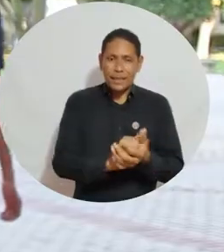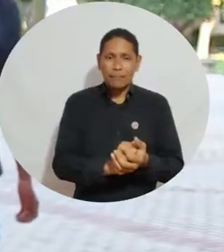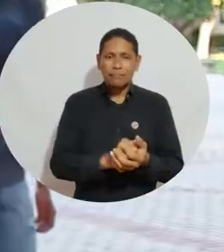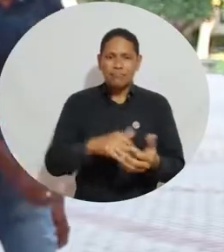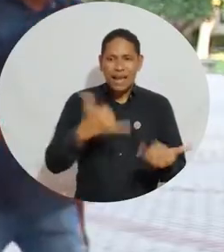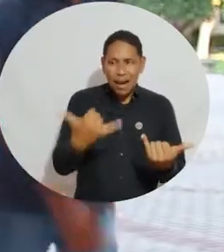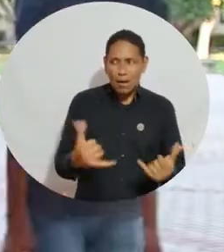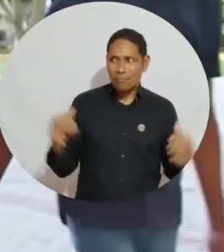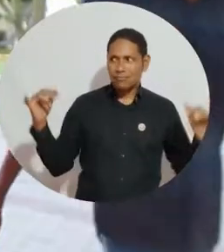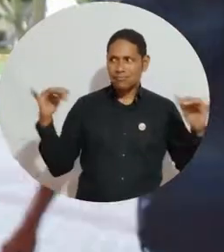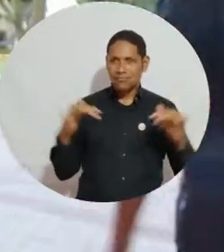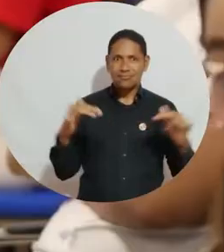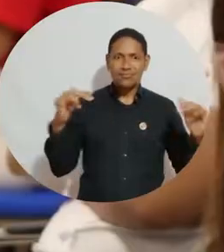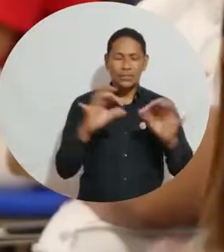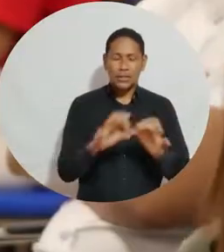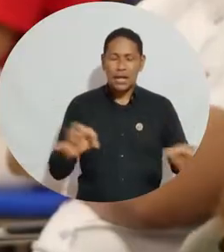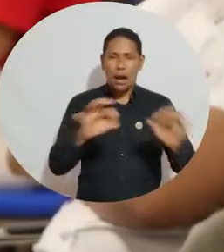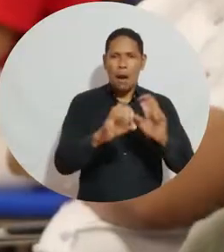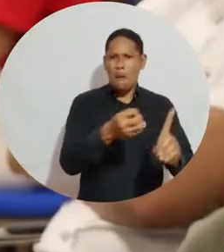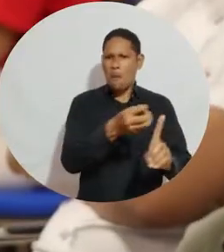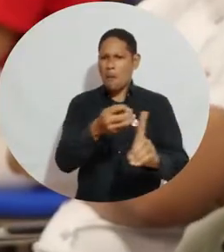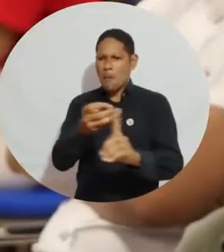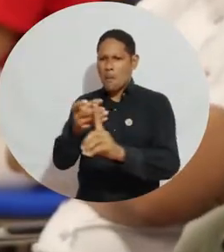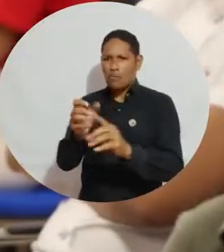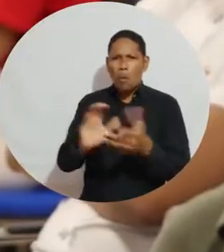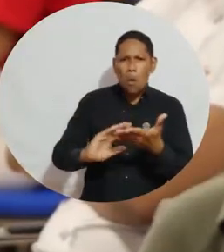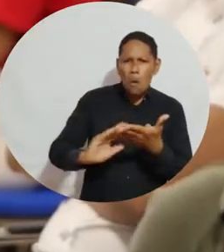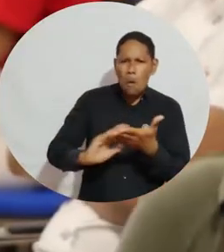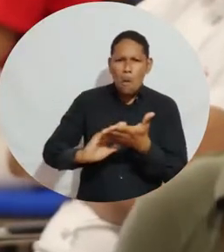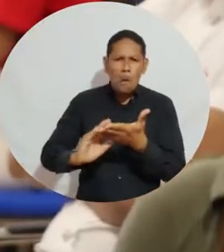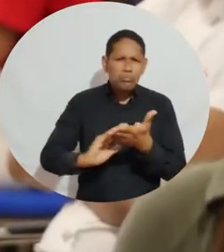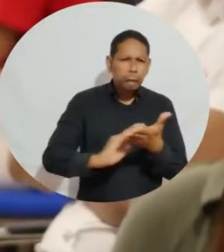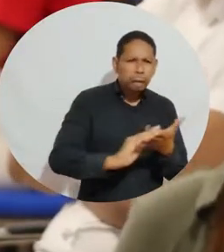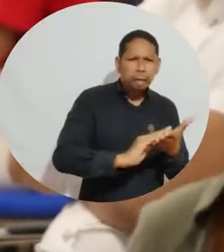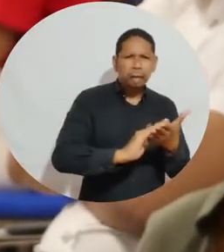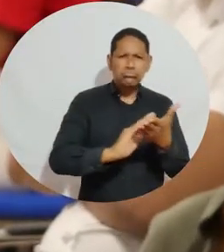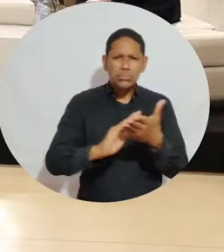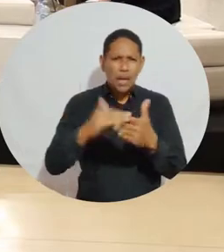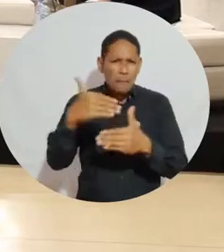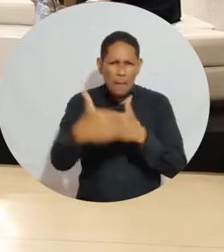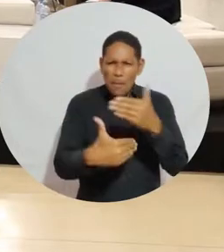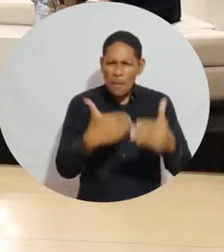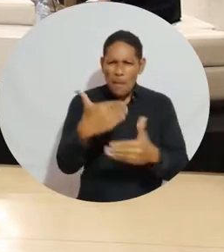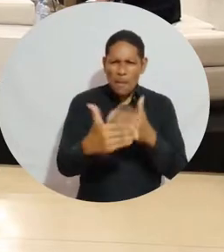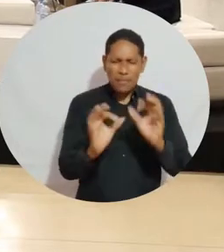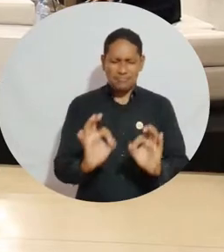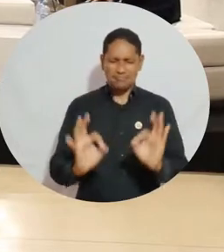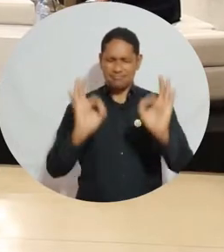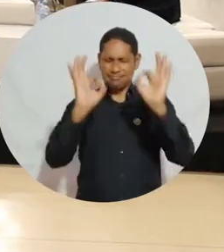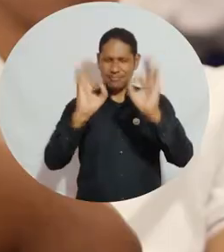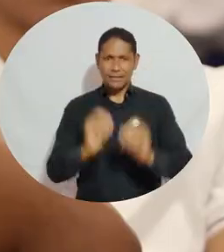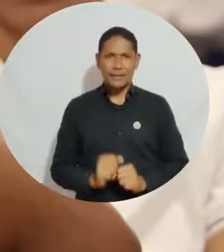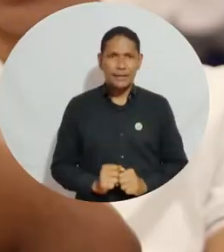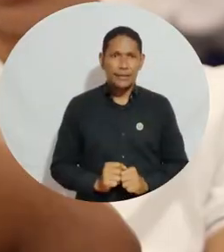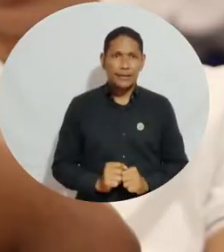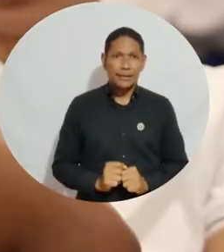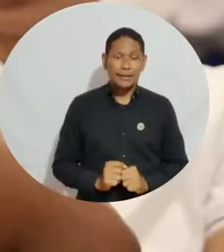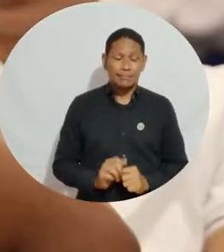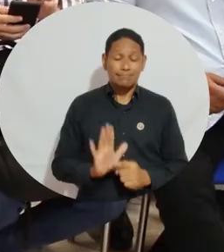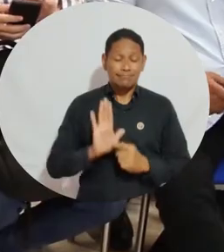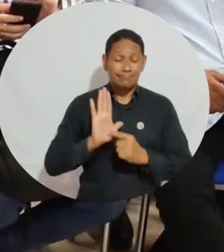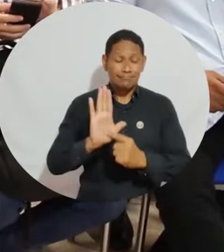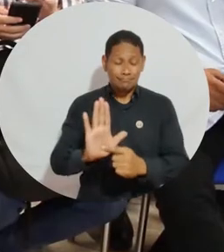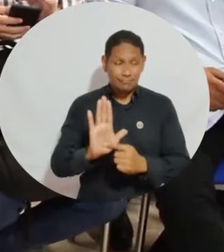dentro del respeto y la construcción y estos foros lo que hacen es promocionar para buscarles soluciones y avances en esa búsqueda de la